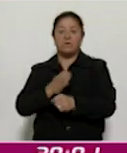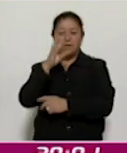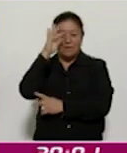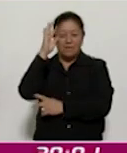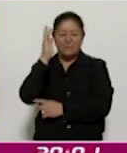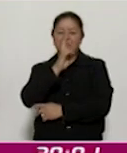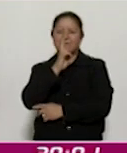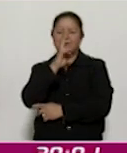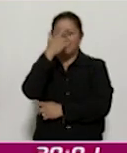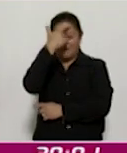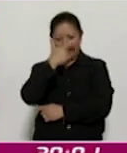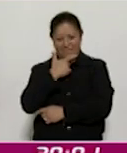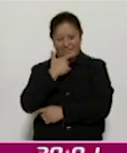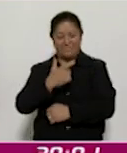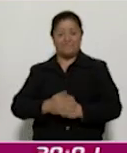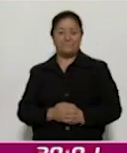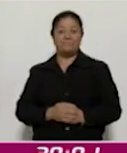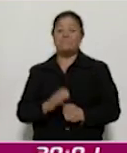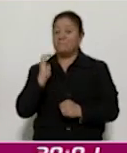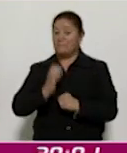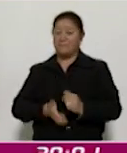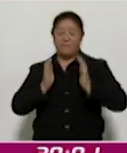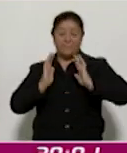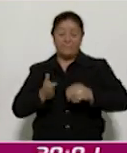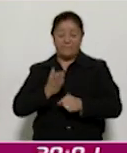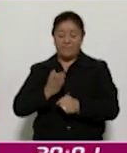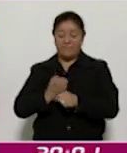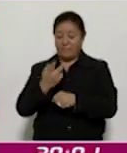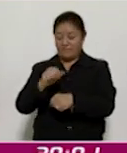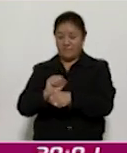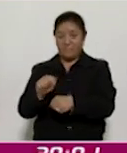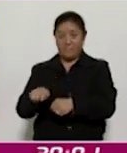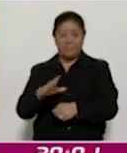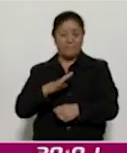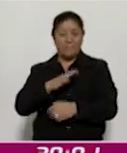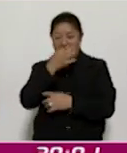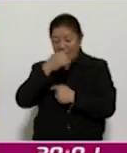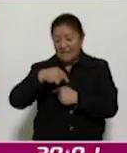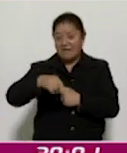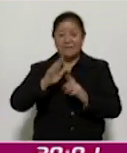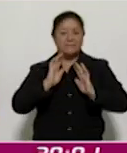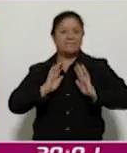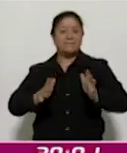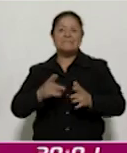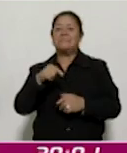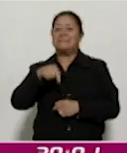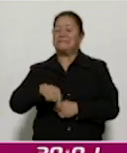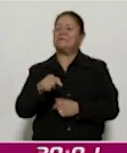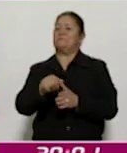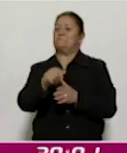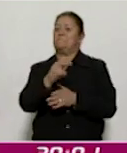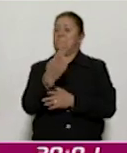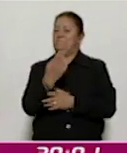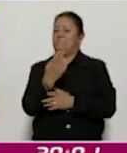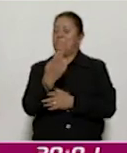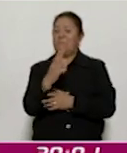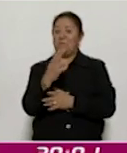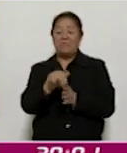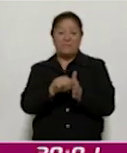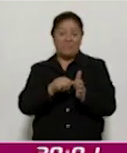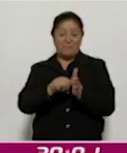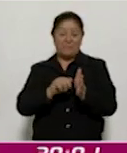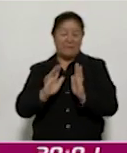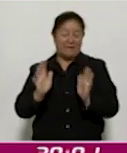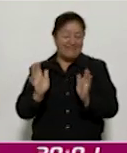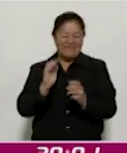Noticias. Ya finalizamos esta semana y estamos también a punto de finalizar este mes de noviembre. Le agradecemos